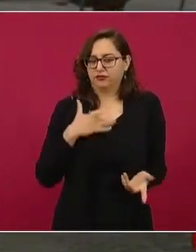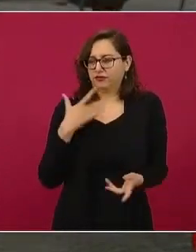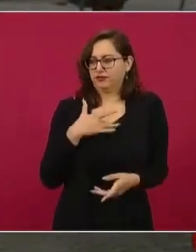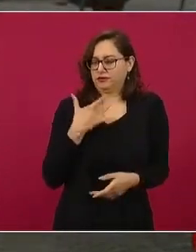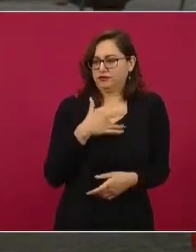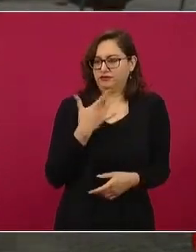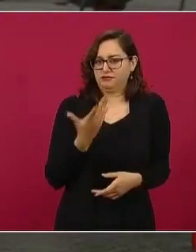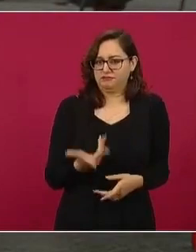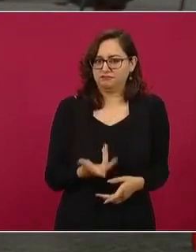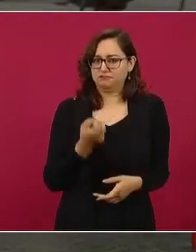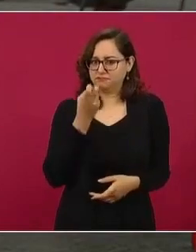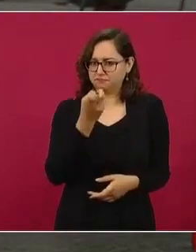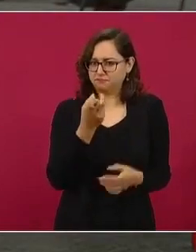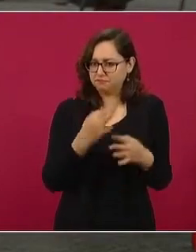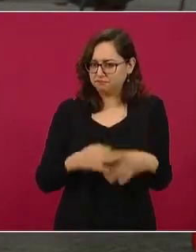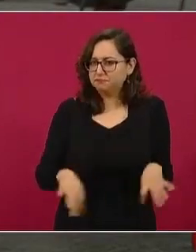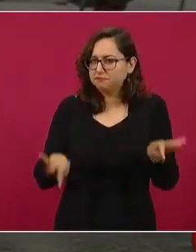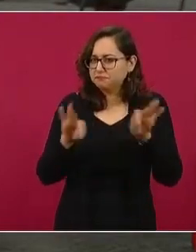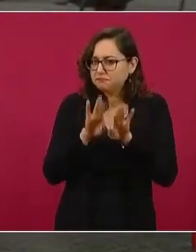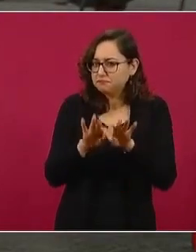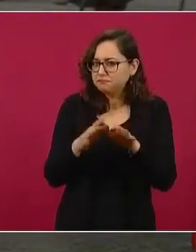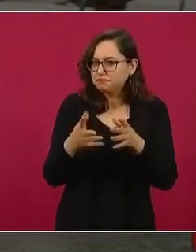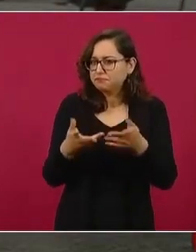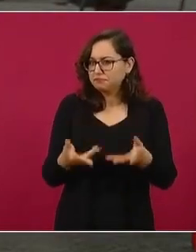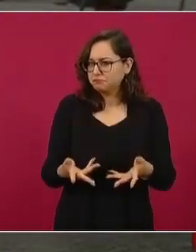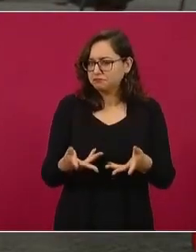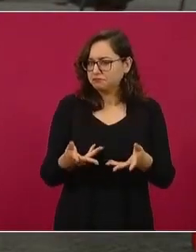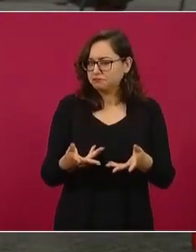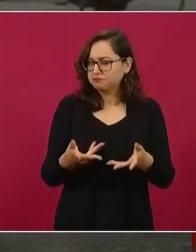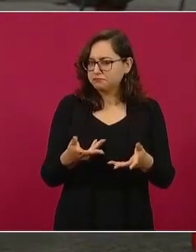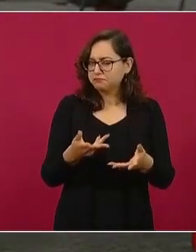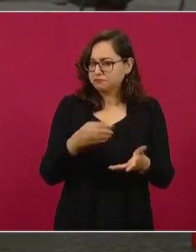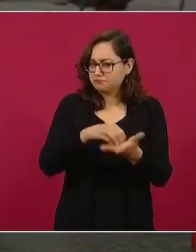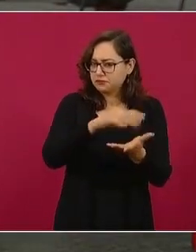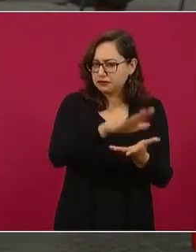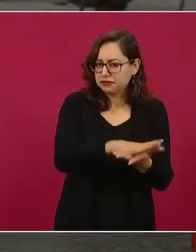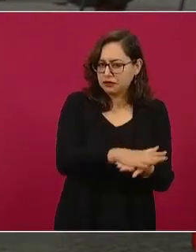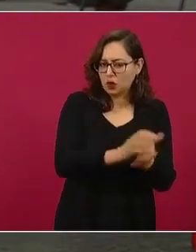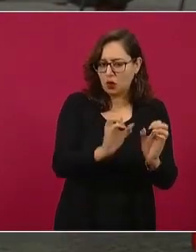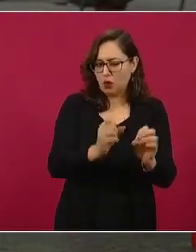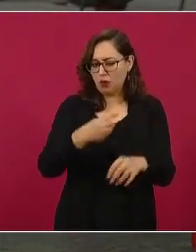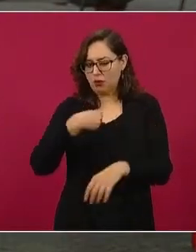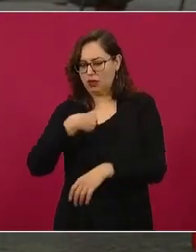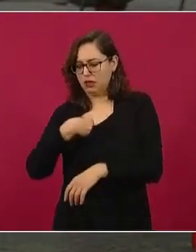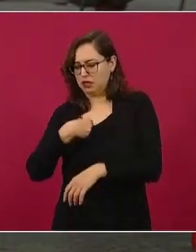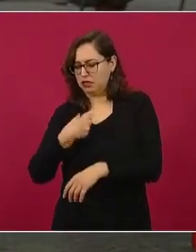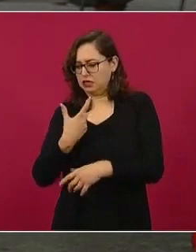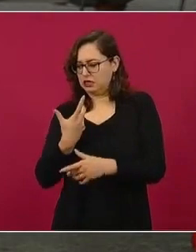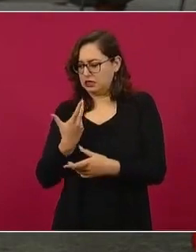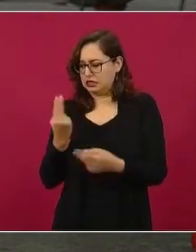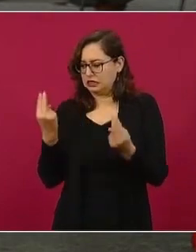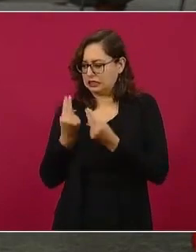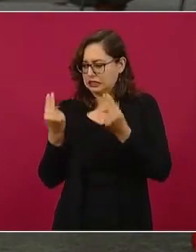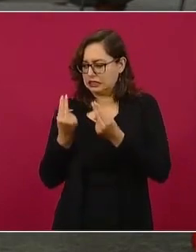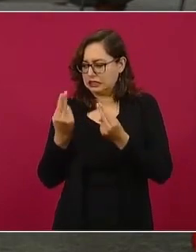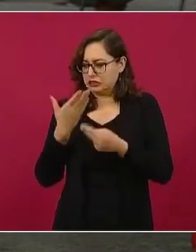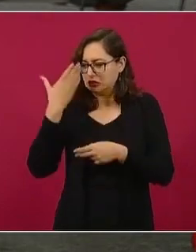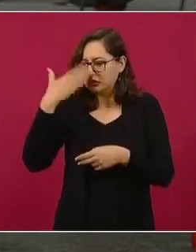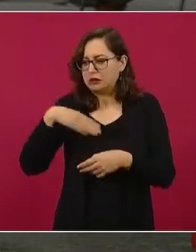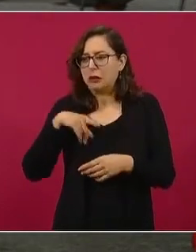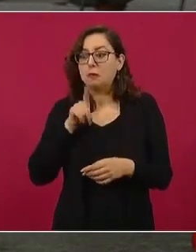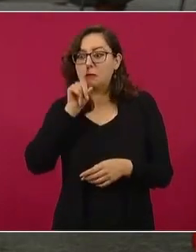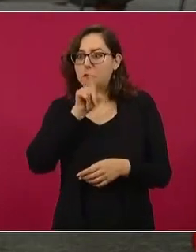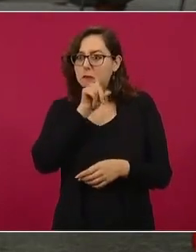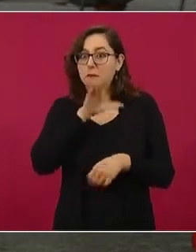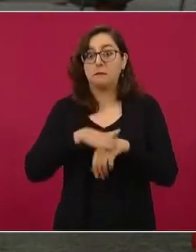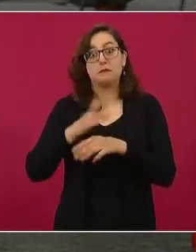salud, para la epidemiología como tal. No sé si para el usuario. Esto encarece evidentemente la adquisición de la prueba, pero